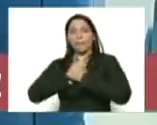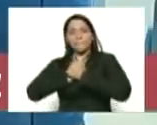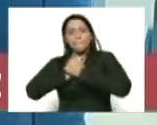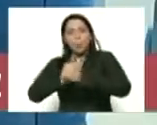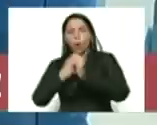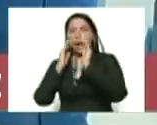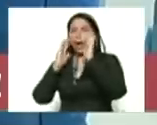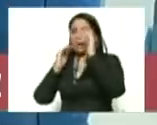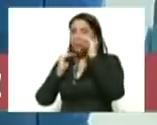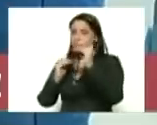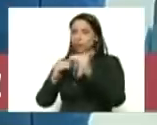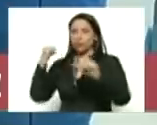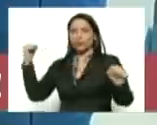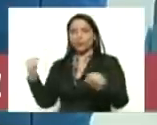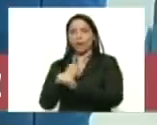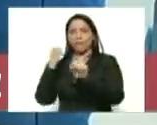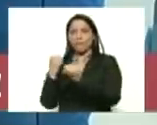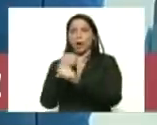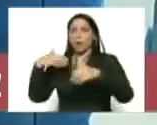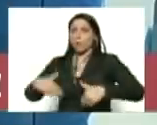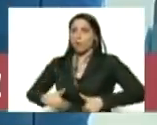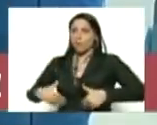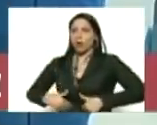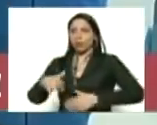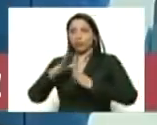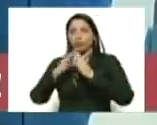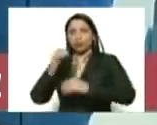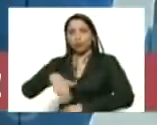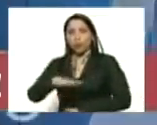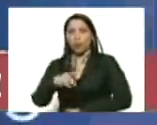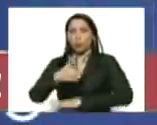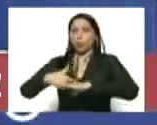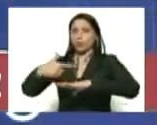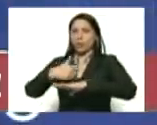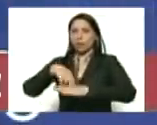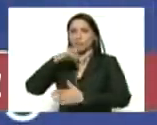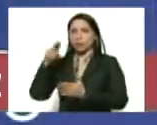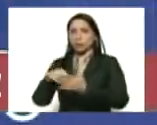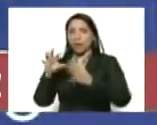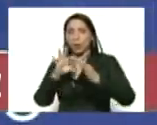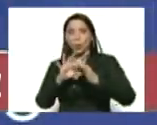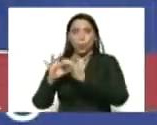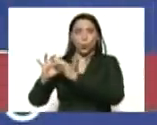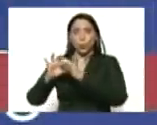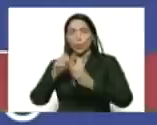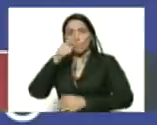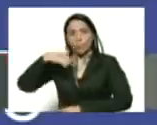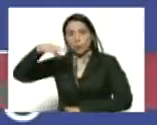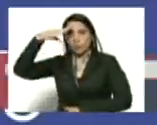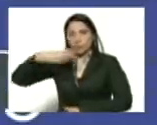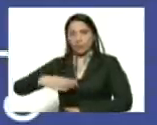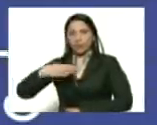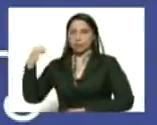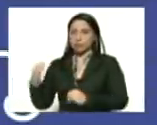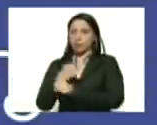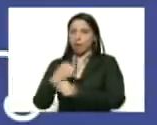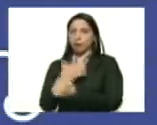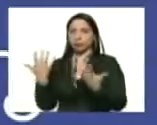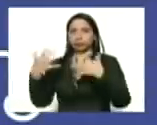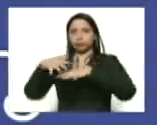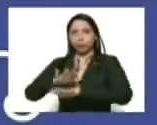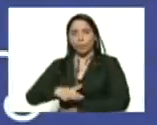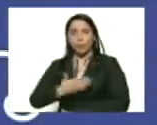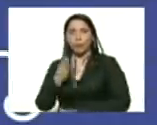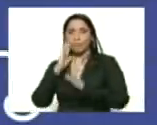de trabajo y esfuerzo de todo el gobierno nacional con una unión cívico-militar trabajando en conjunto para poder